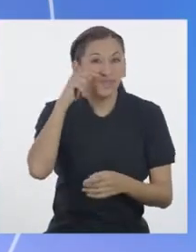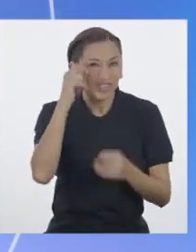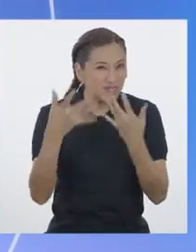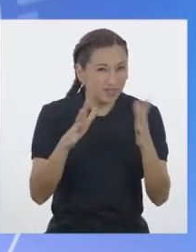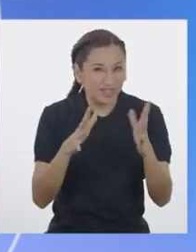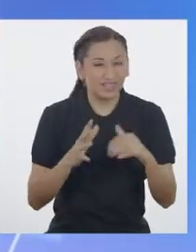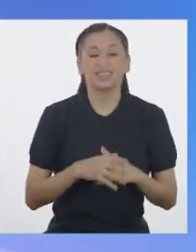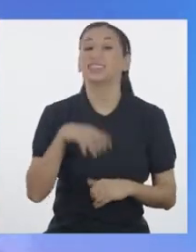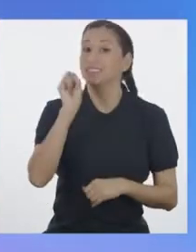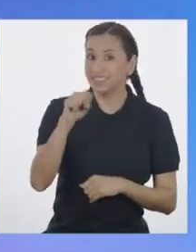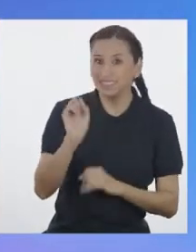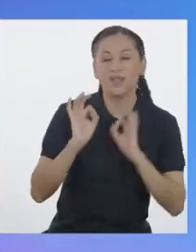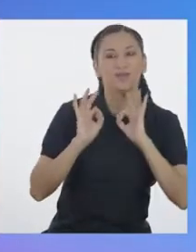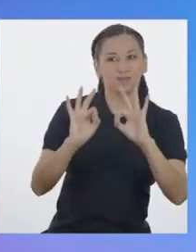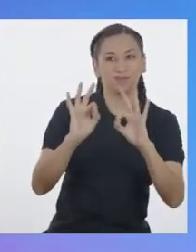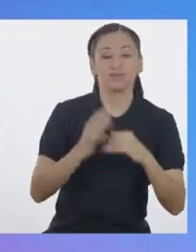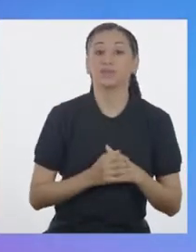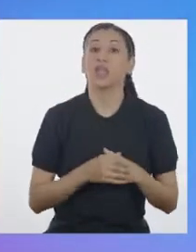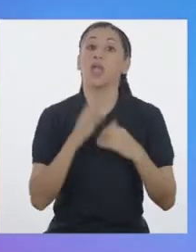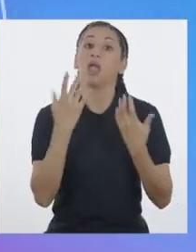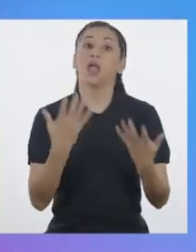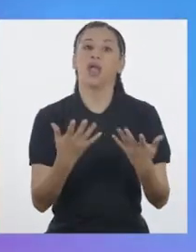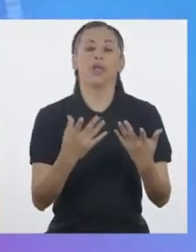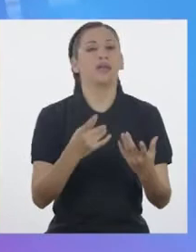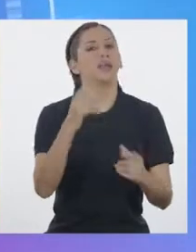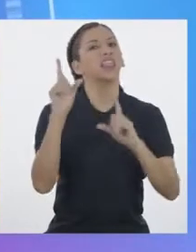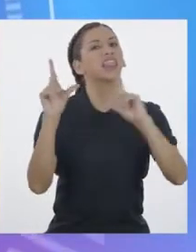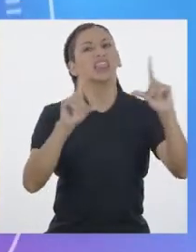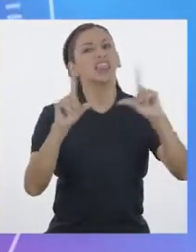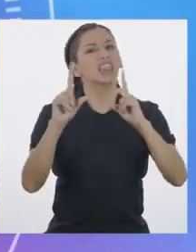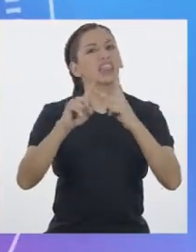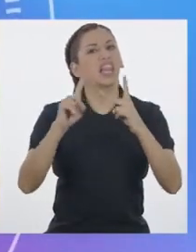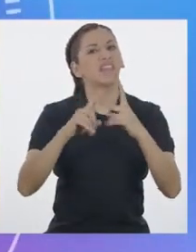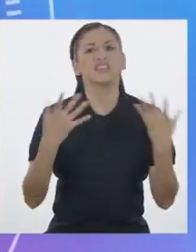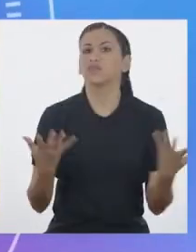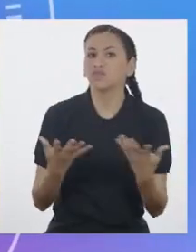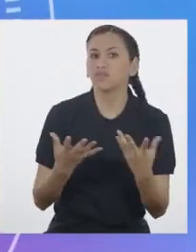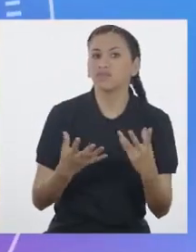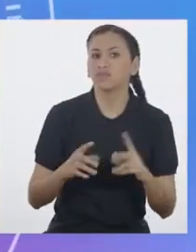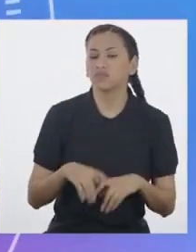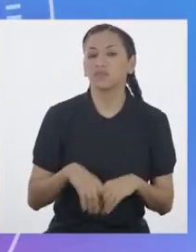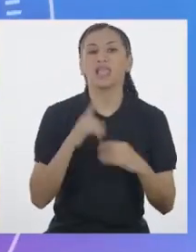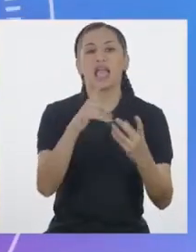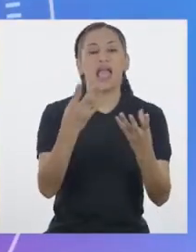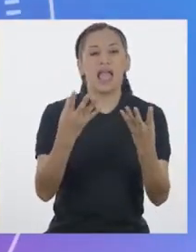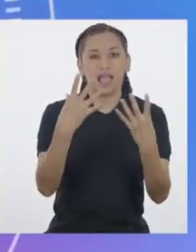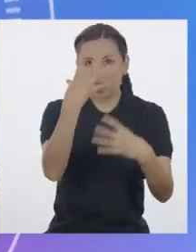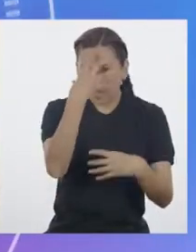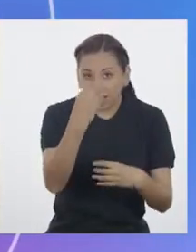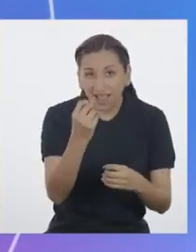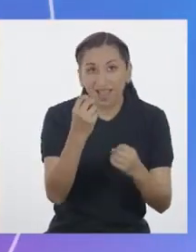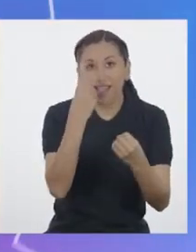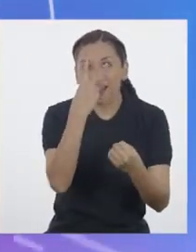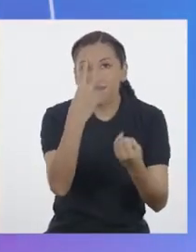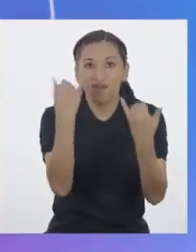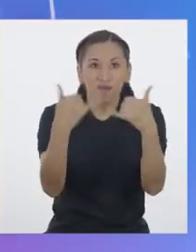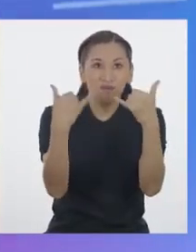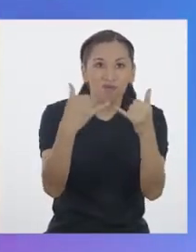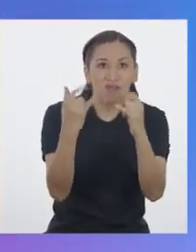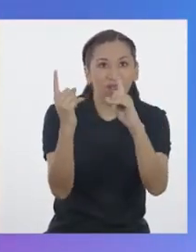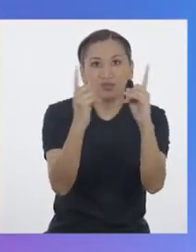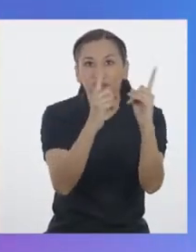¡Exacto! ¿Y qué podríamos decir del televisor? Nos entretiene Sí,